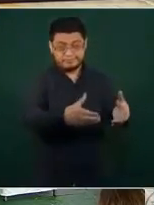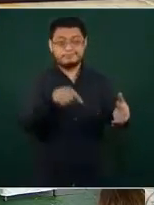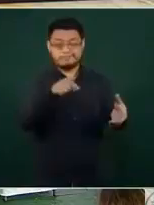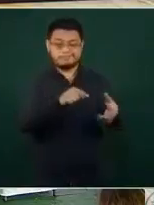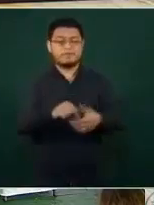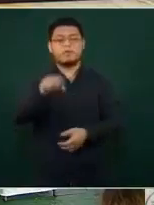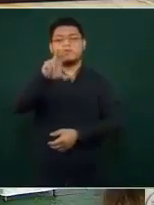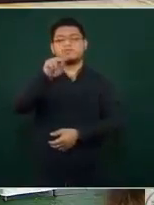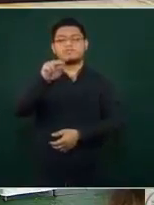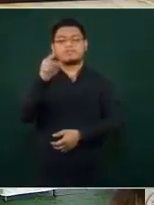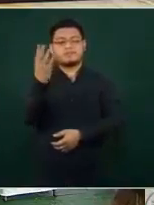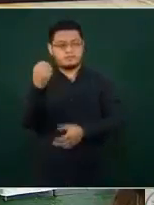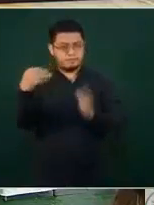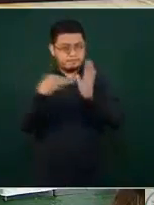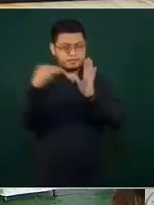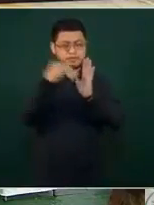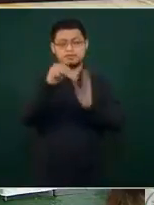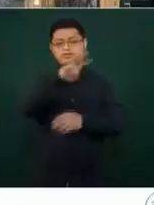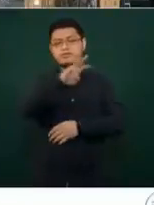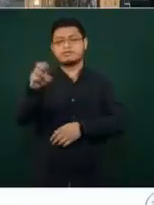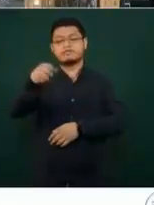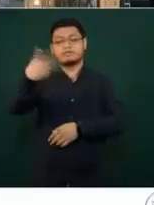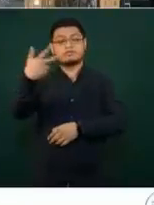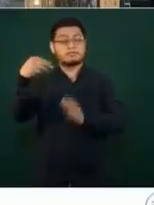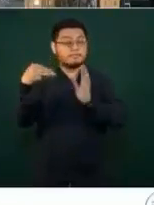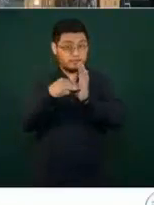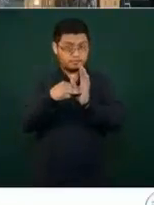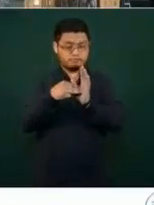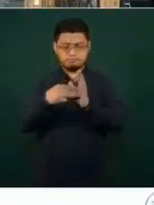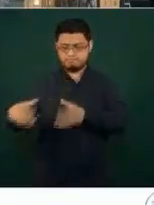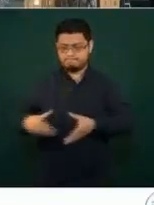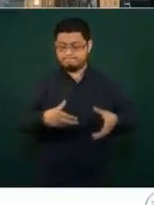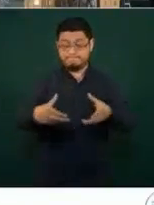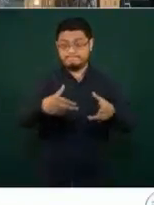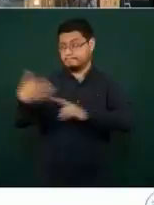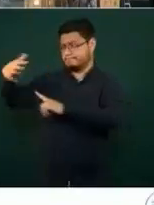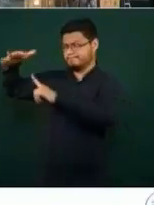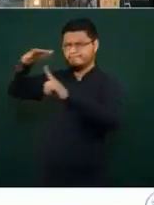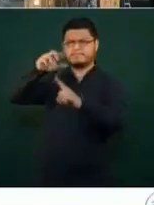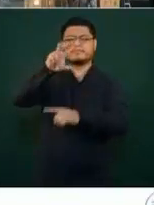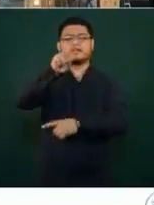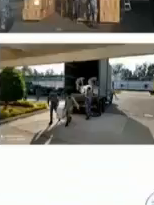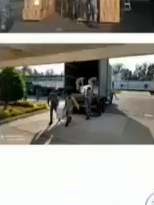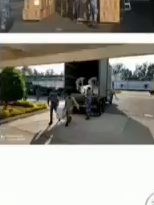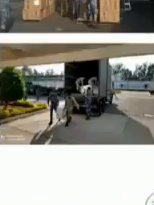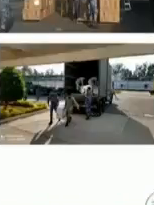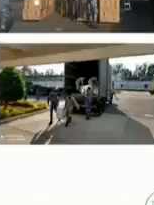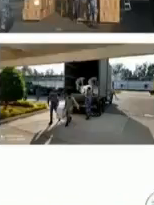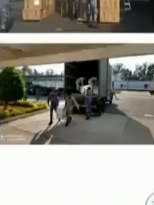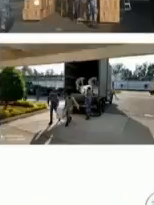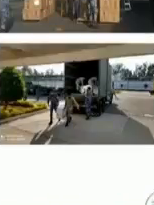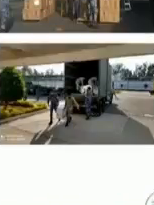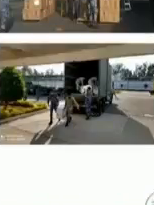.512.303 dosis, por vía aérea, 33.910.014